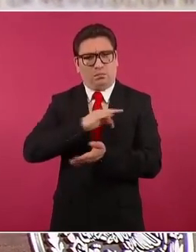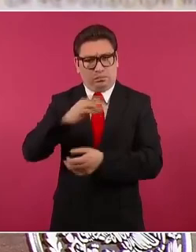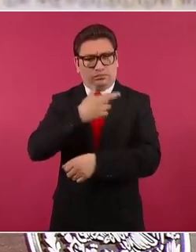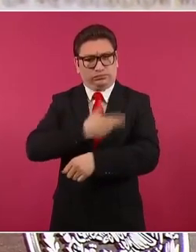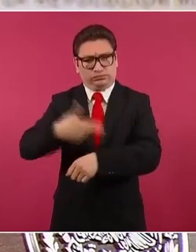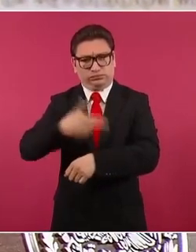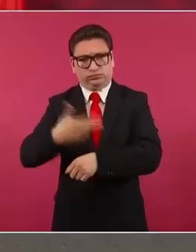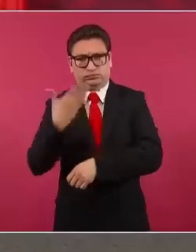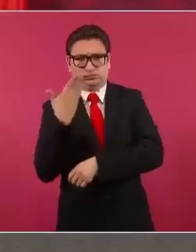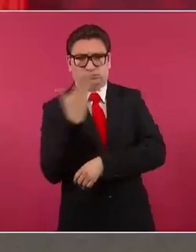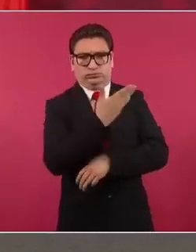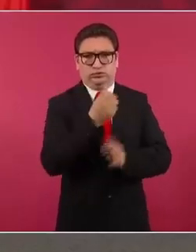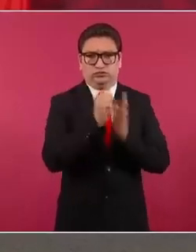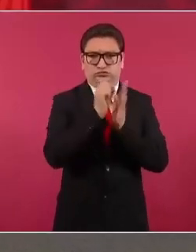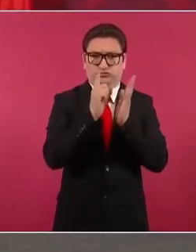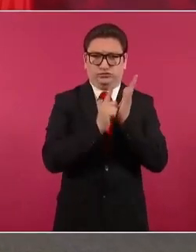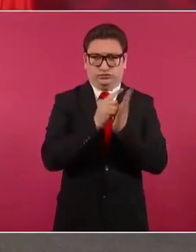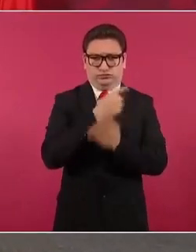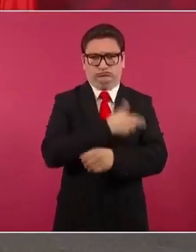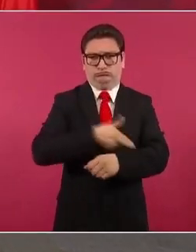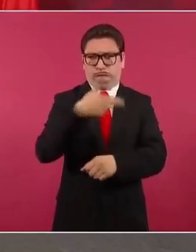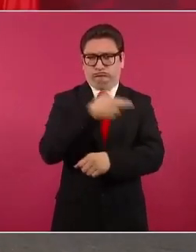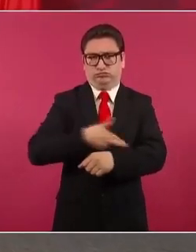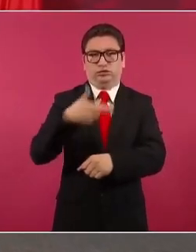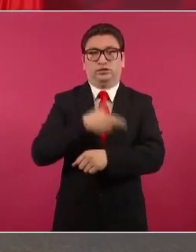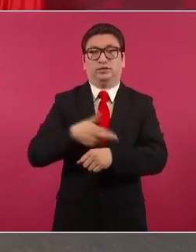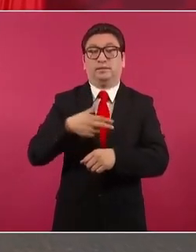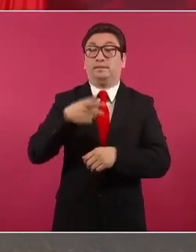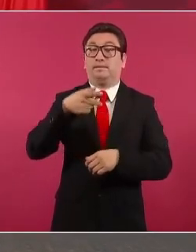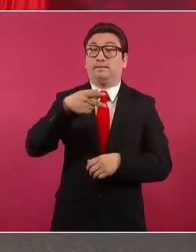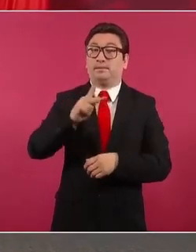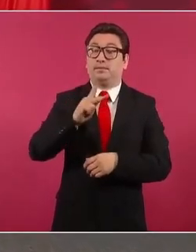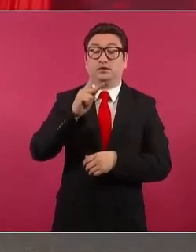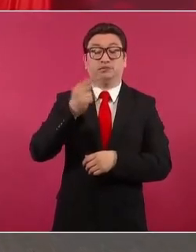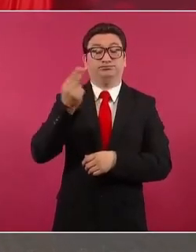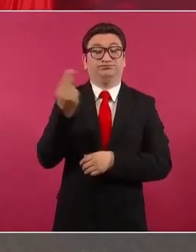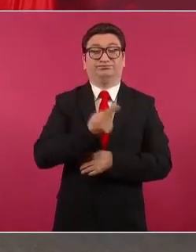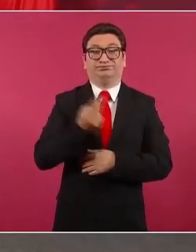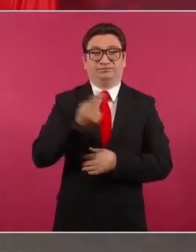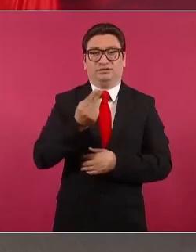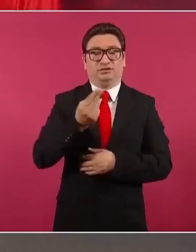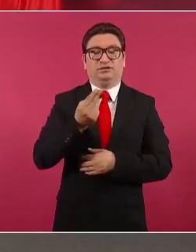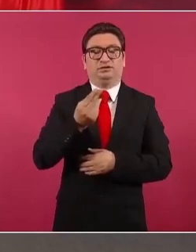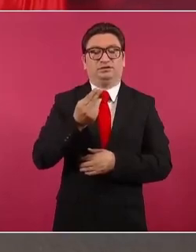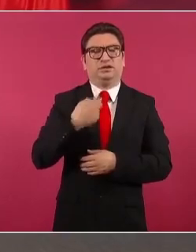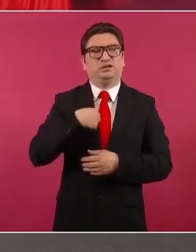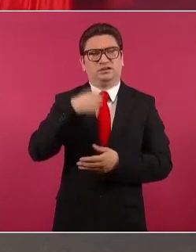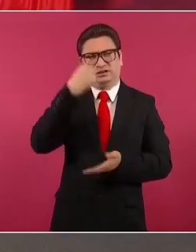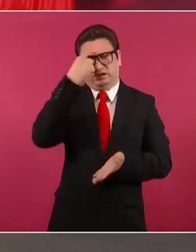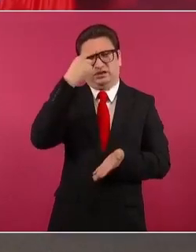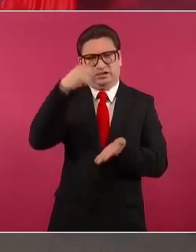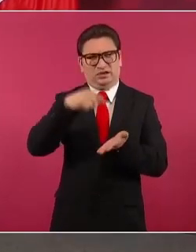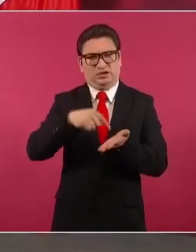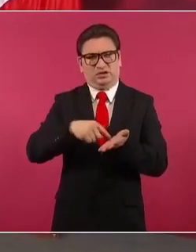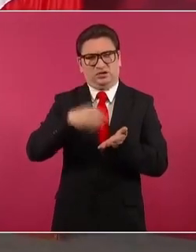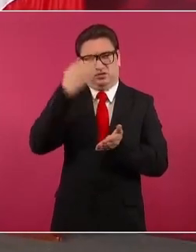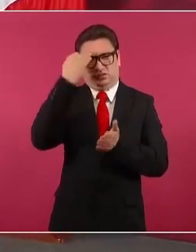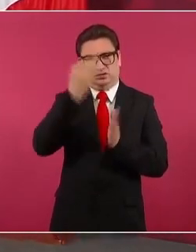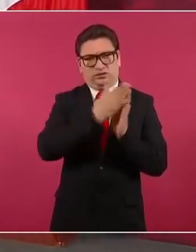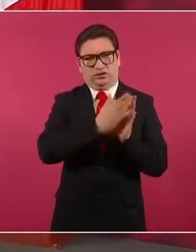solicitud, siempre y cuando creo que el plazo